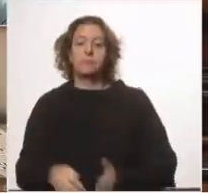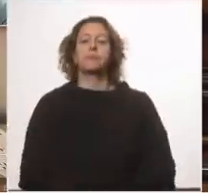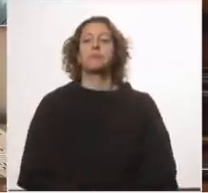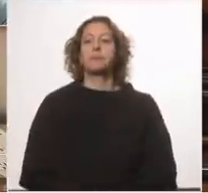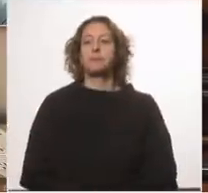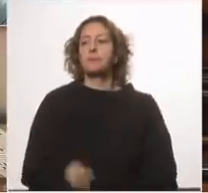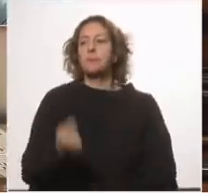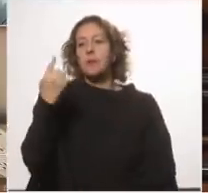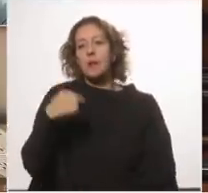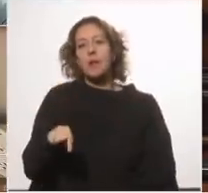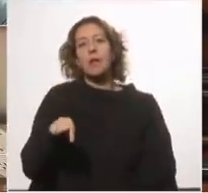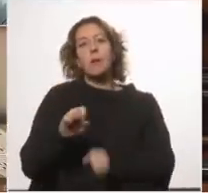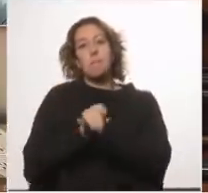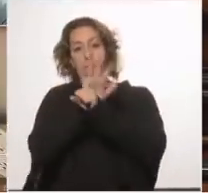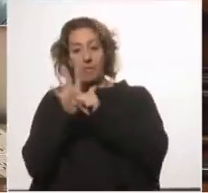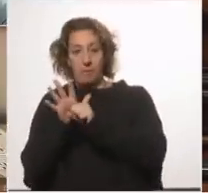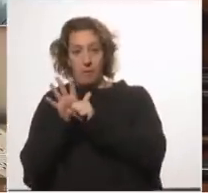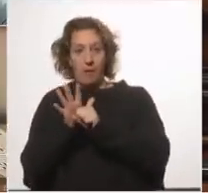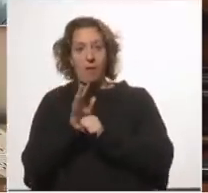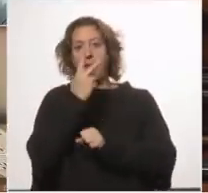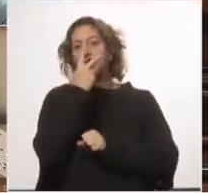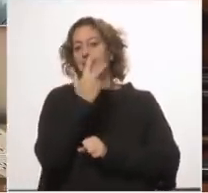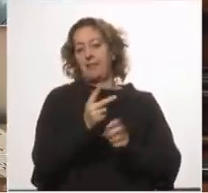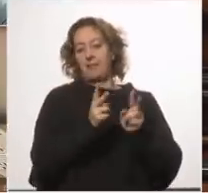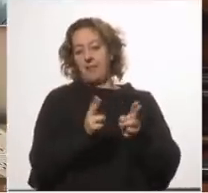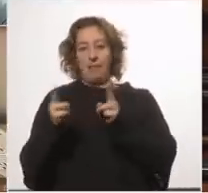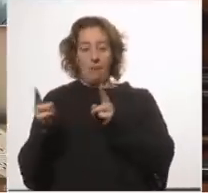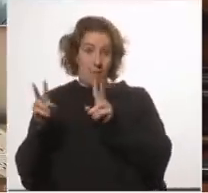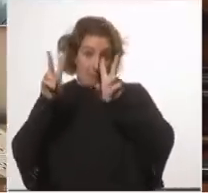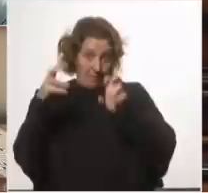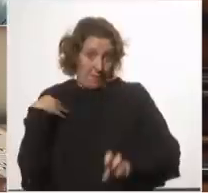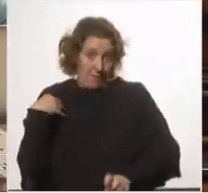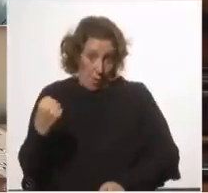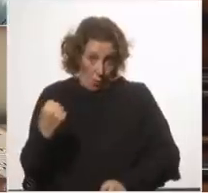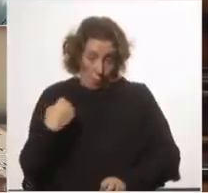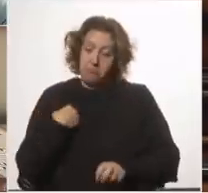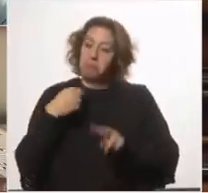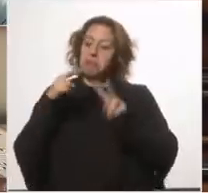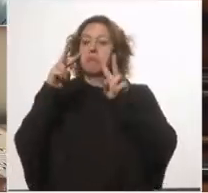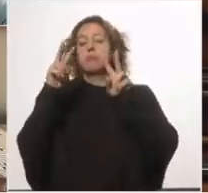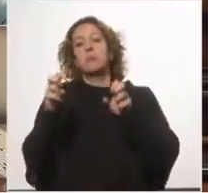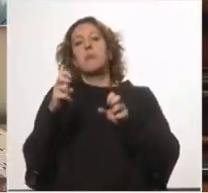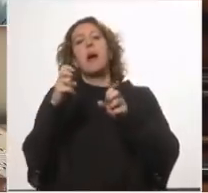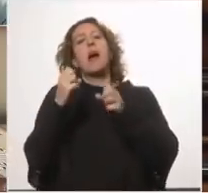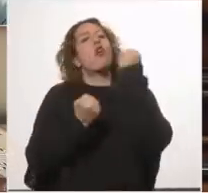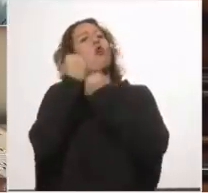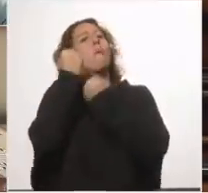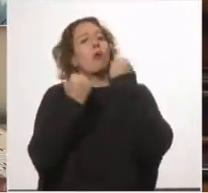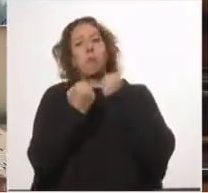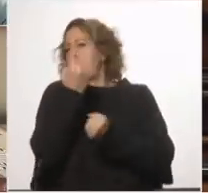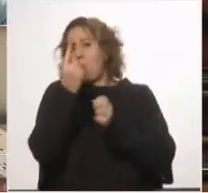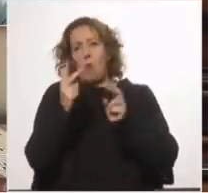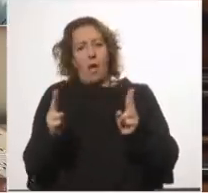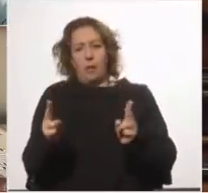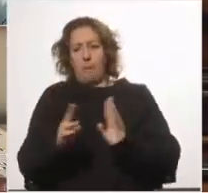que la pandemia tuvo tres etapas en términos sanitarios. En términos económicos, no. En términos económicos tuvo una sola etapa.